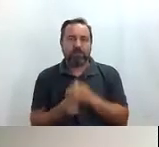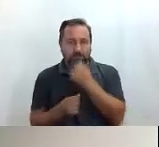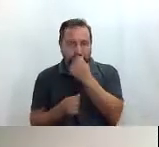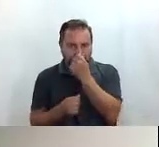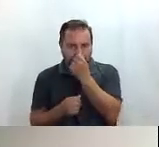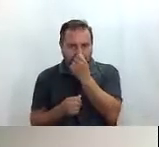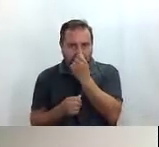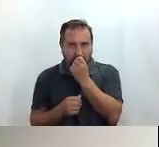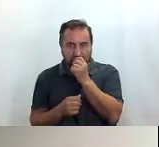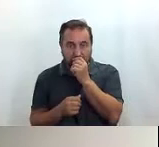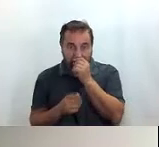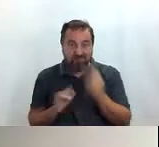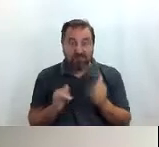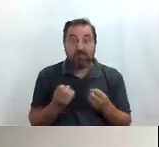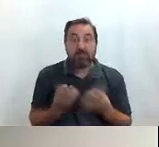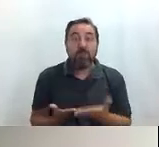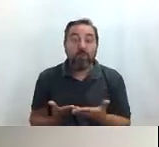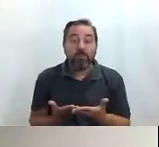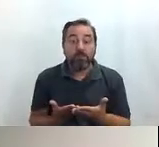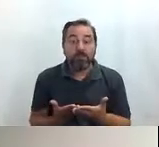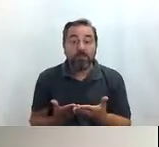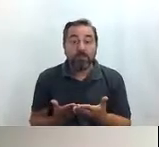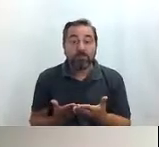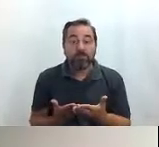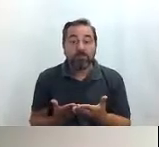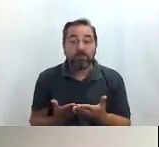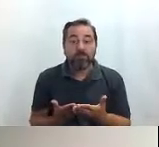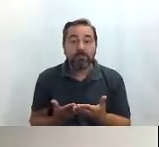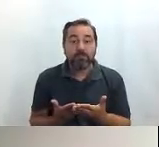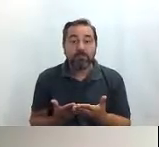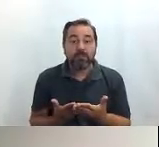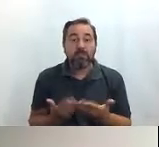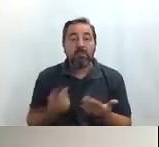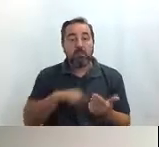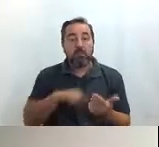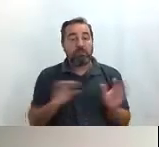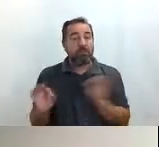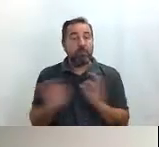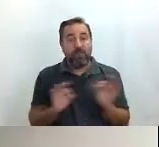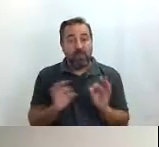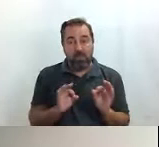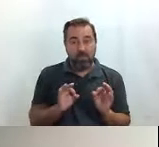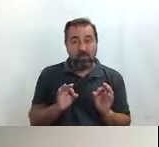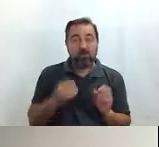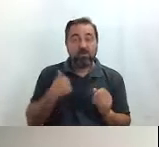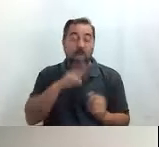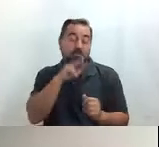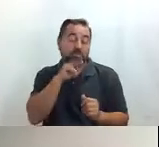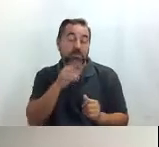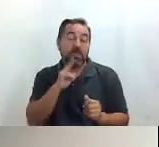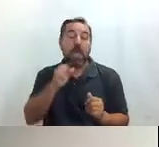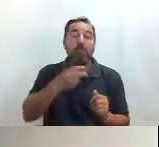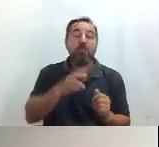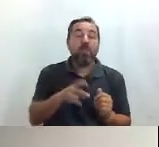Y, bueno, pues lo que hemos preparado, que ya habló de ello Almudena Maillo, junto con